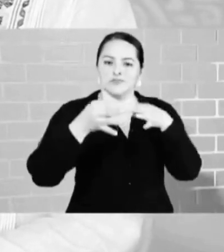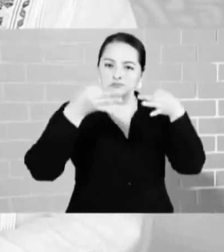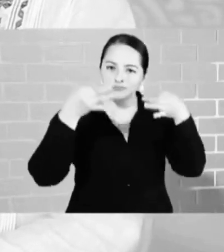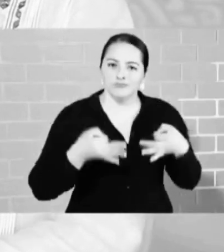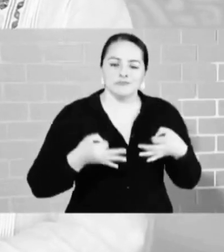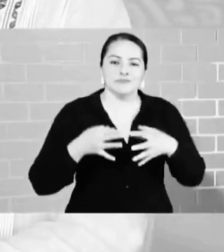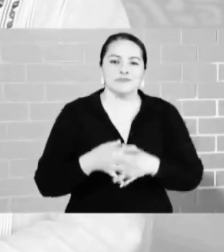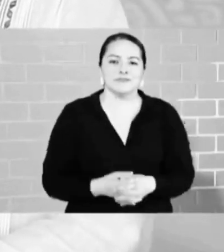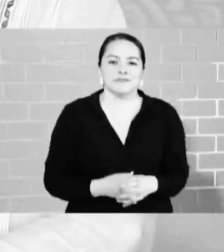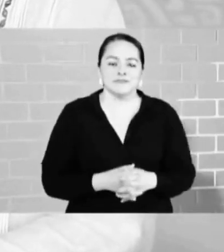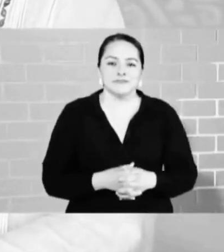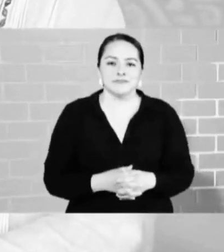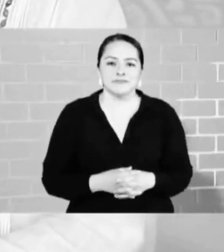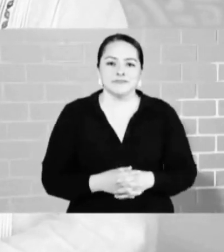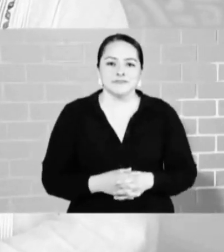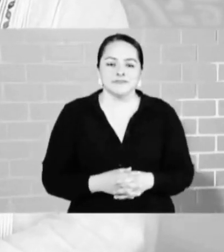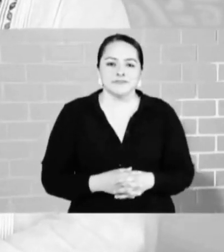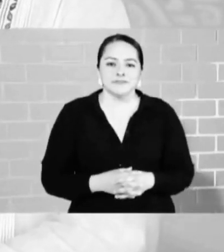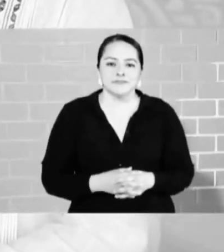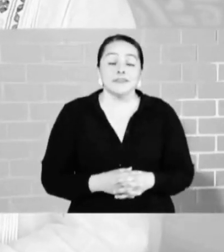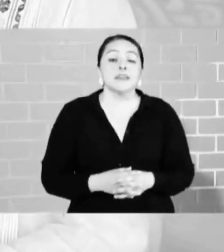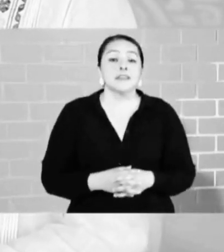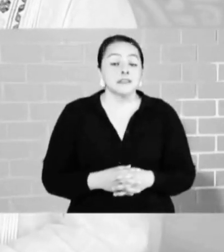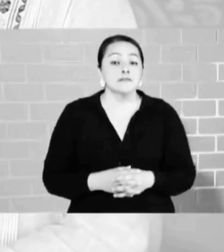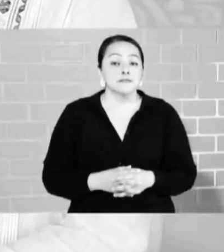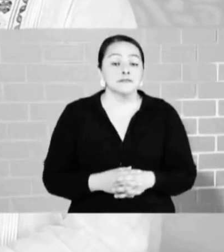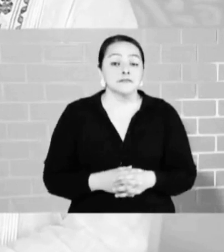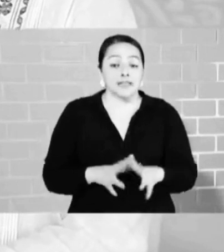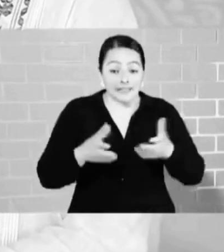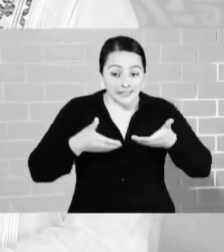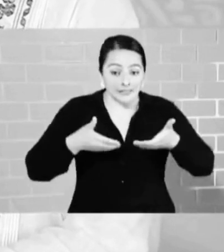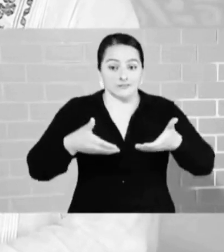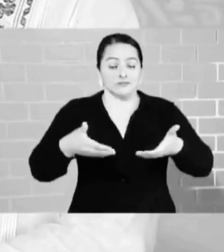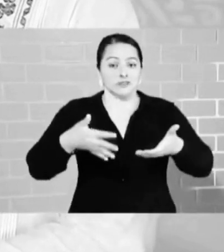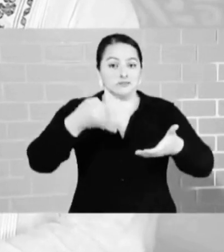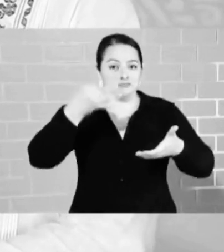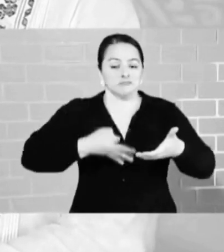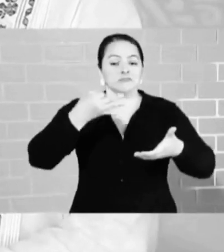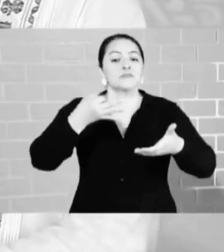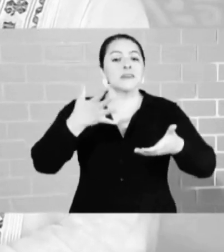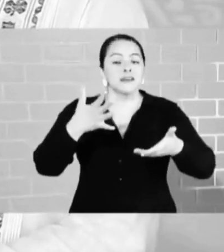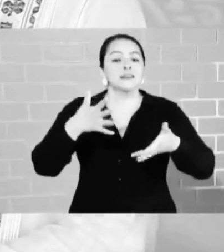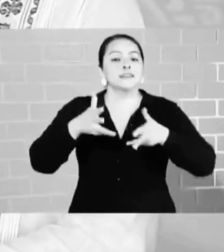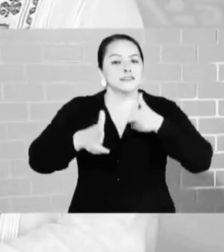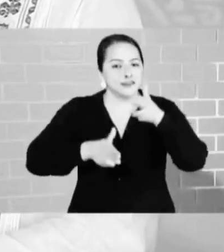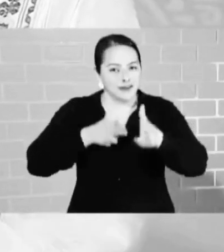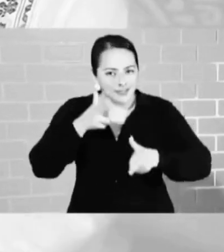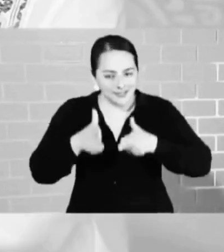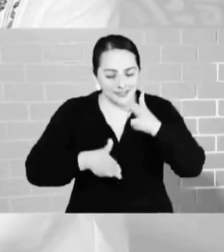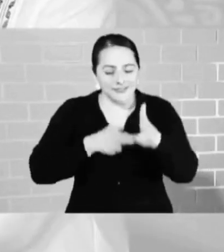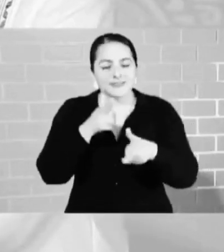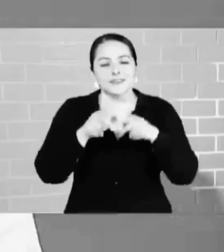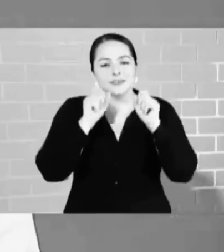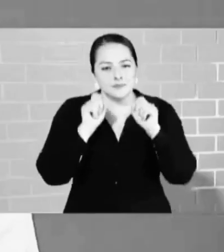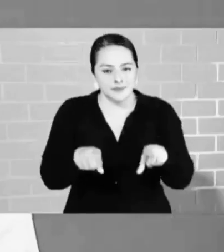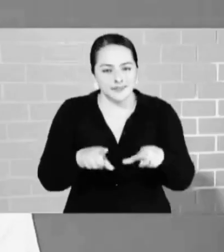un tren también de